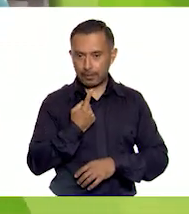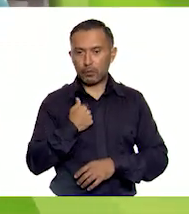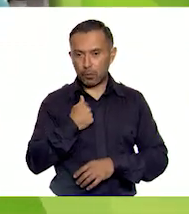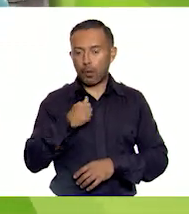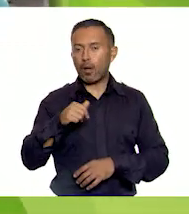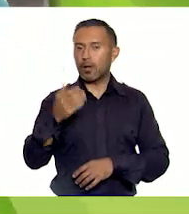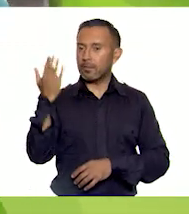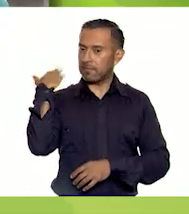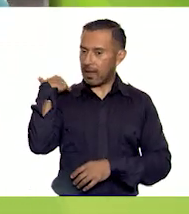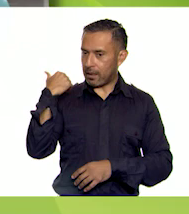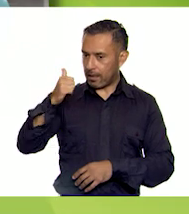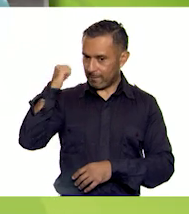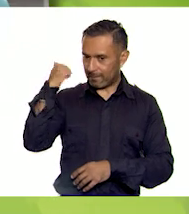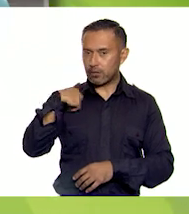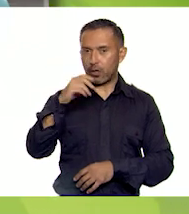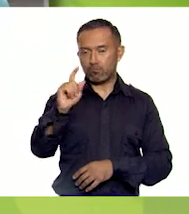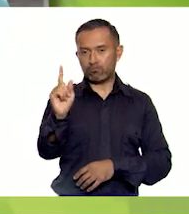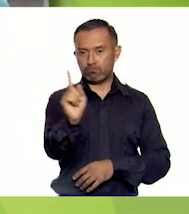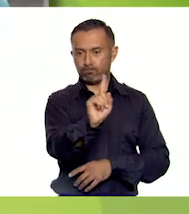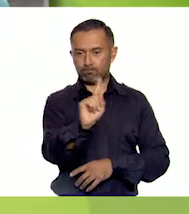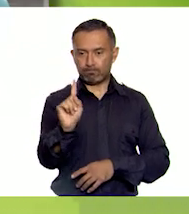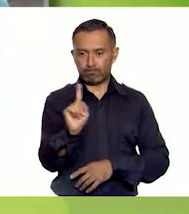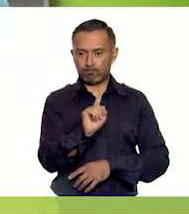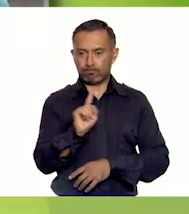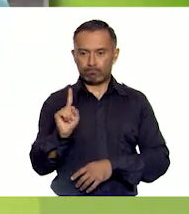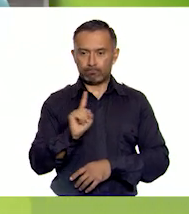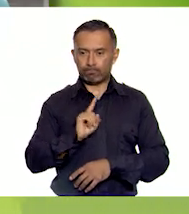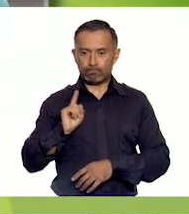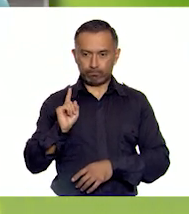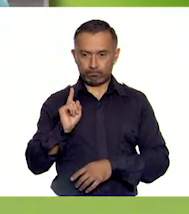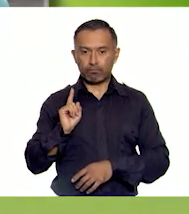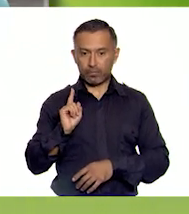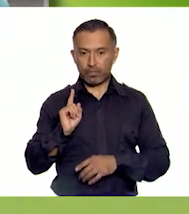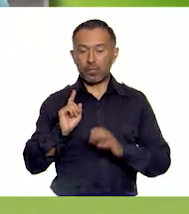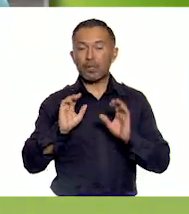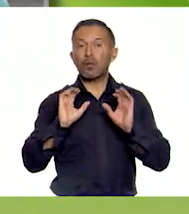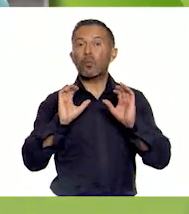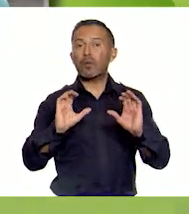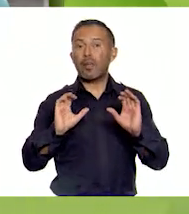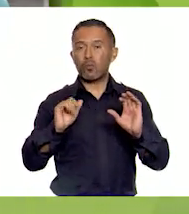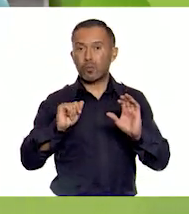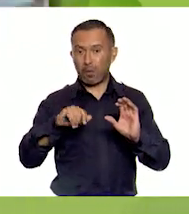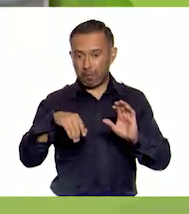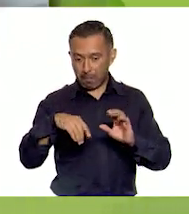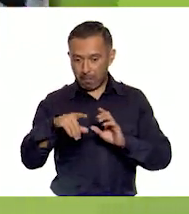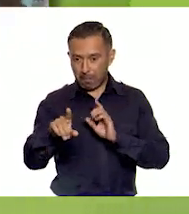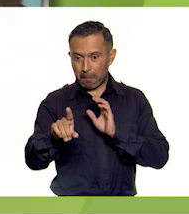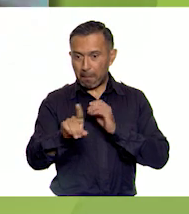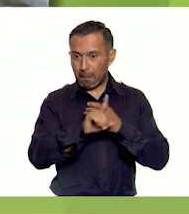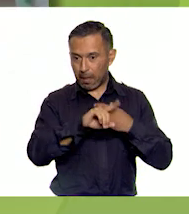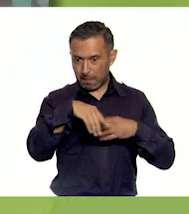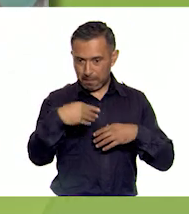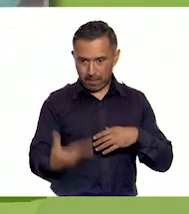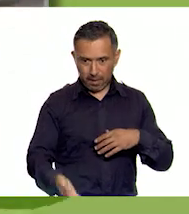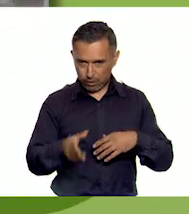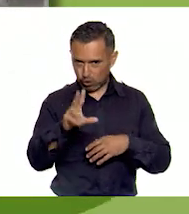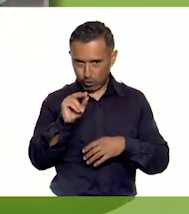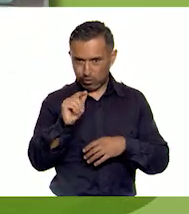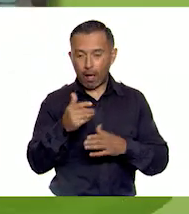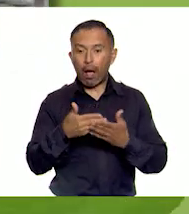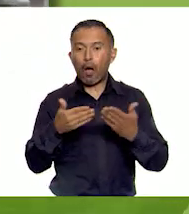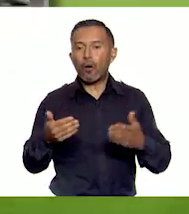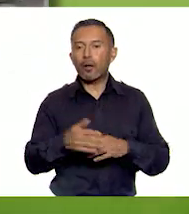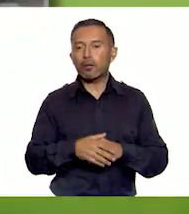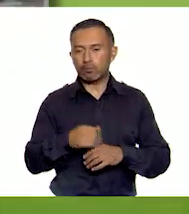espalda, cuidando que no tire nada. Y ahora, con el pie, voy a llevar